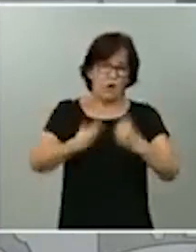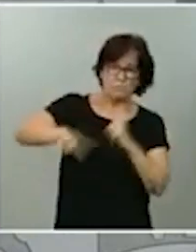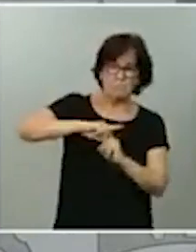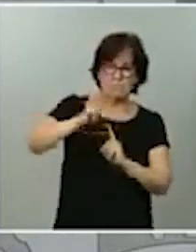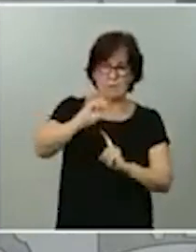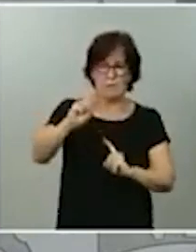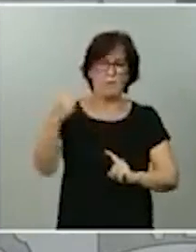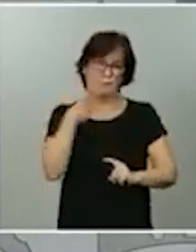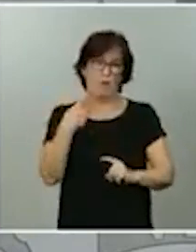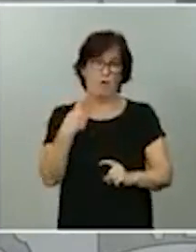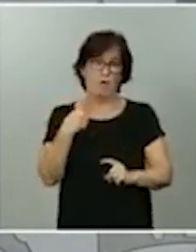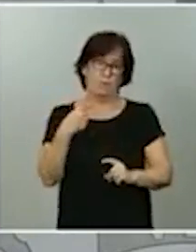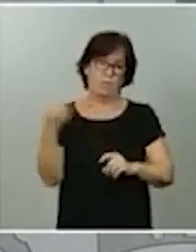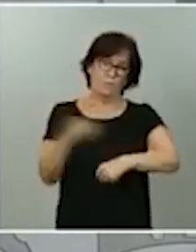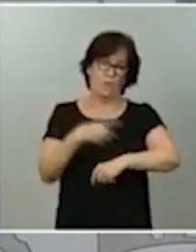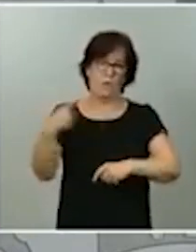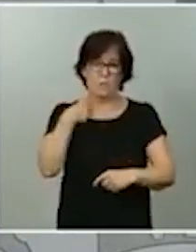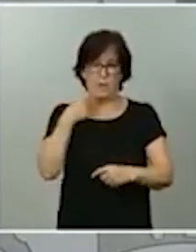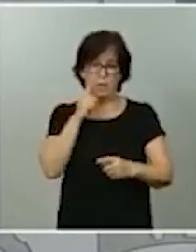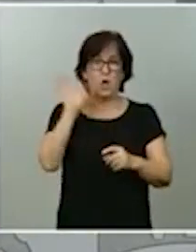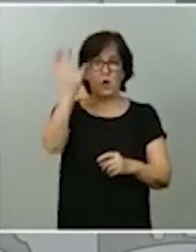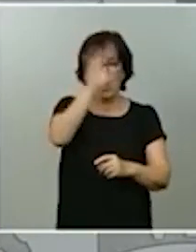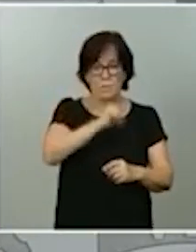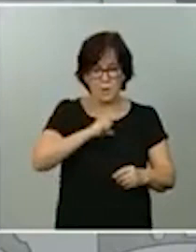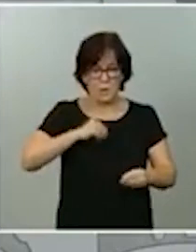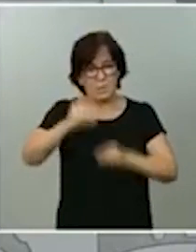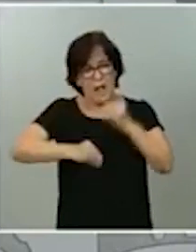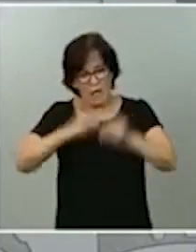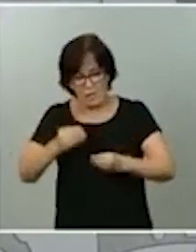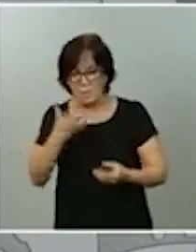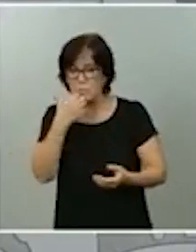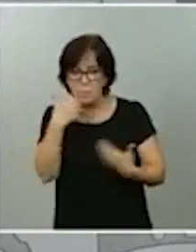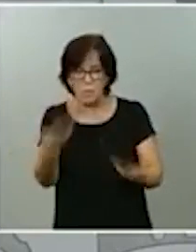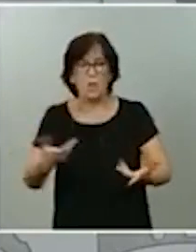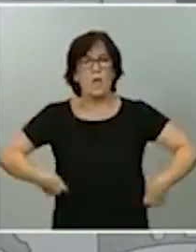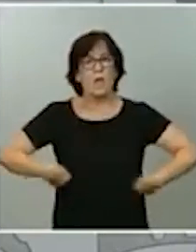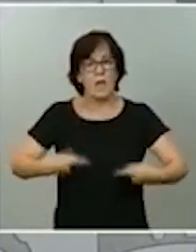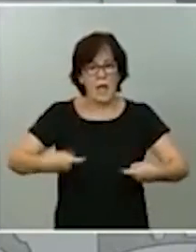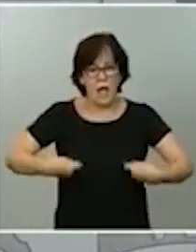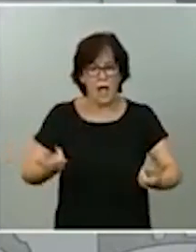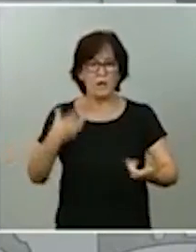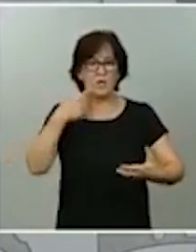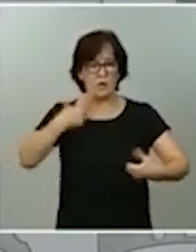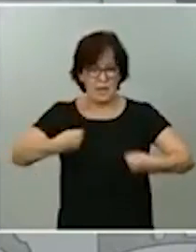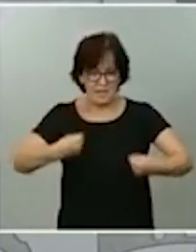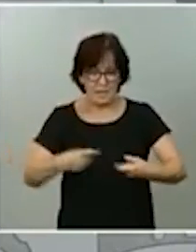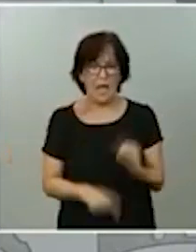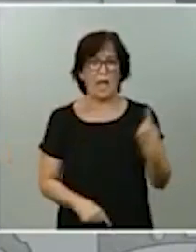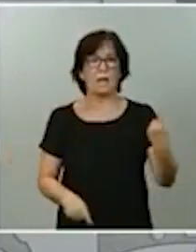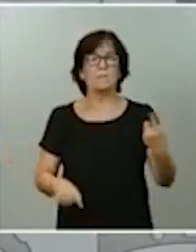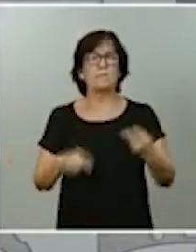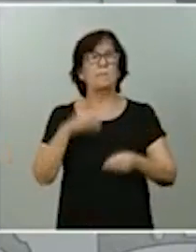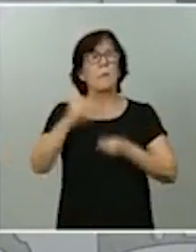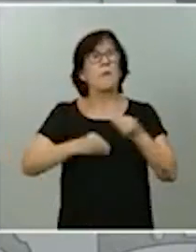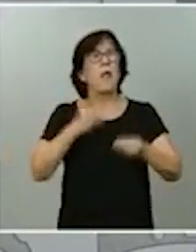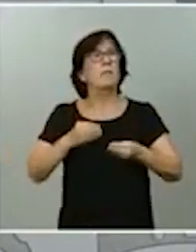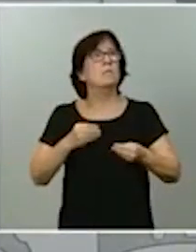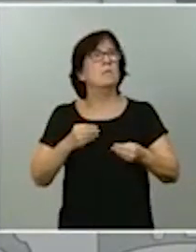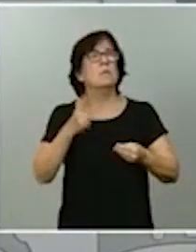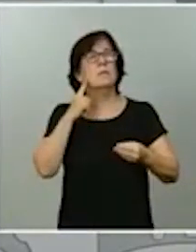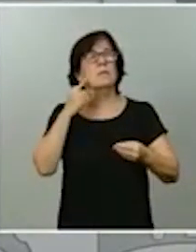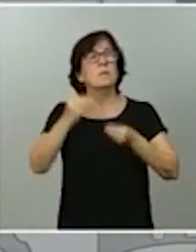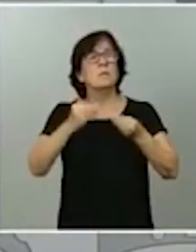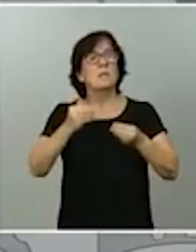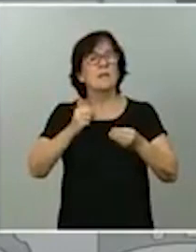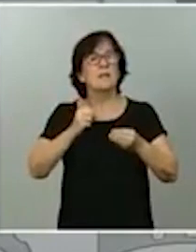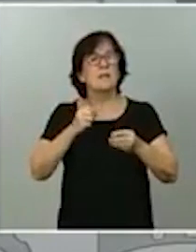comunidades autónomas, para, por ejemplo, hacer frente a los gastos sanitarios, para hacer frente también a los gastos extra que